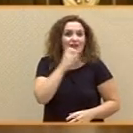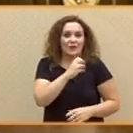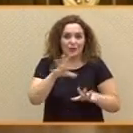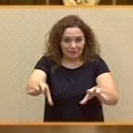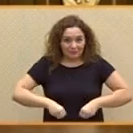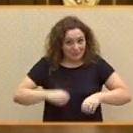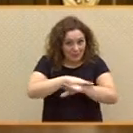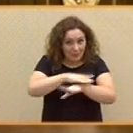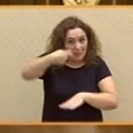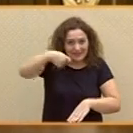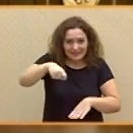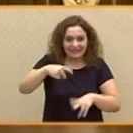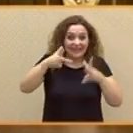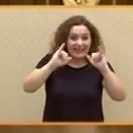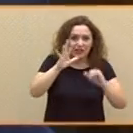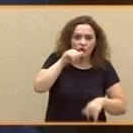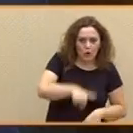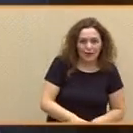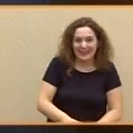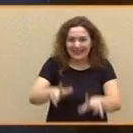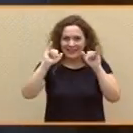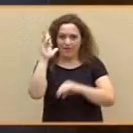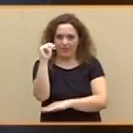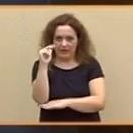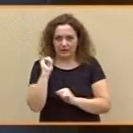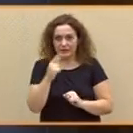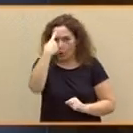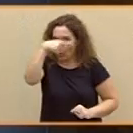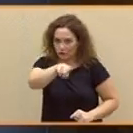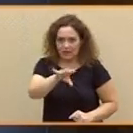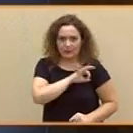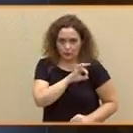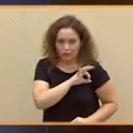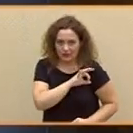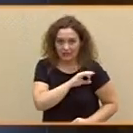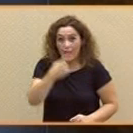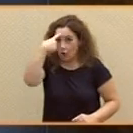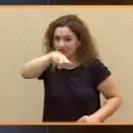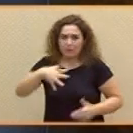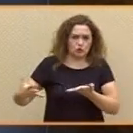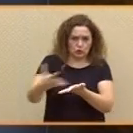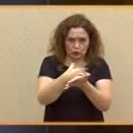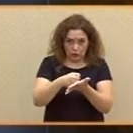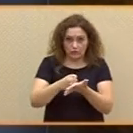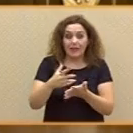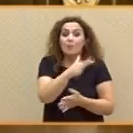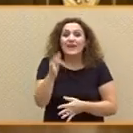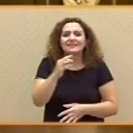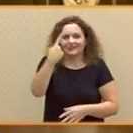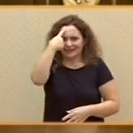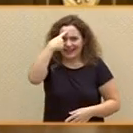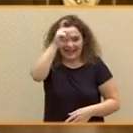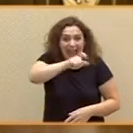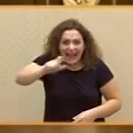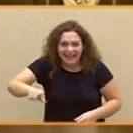ni hoy ni el viernes. Lo sabe usted, lo sabemos todos aquí, y sobre todo lo sabe la gente. Cabe